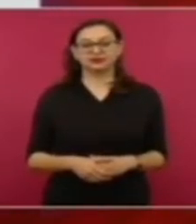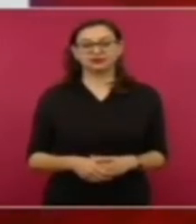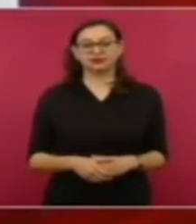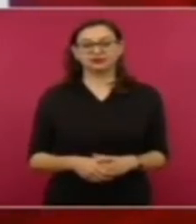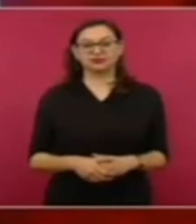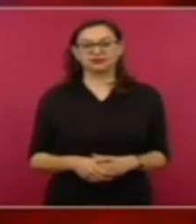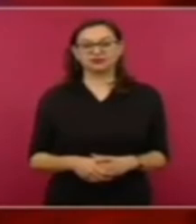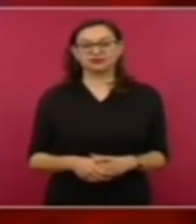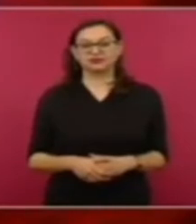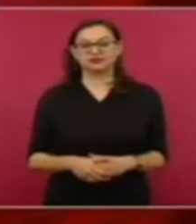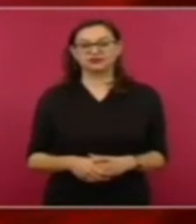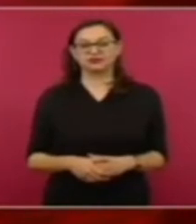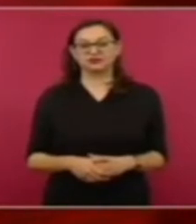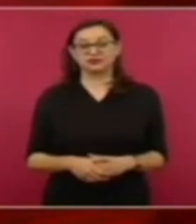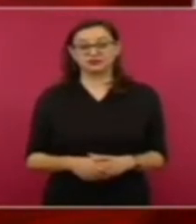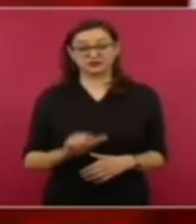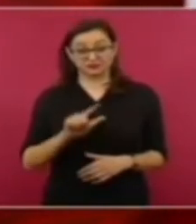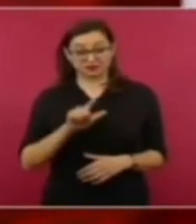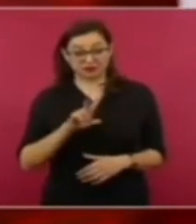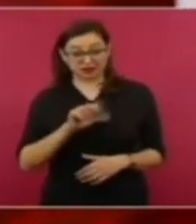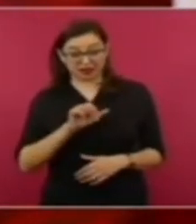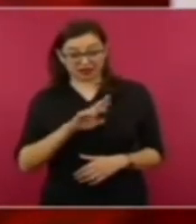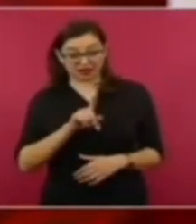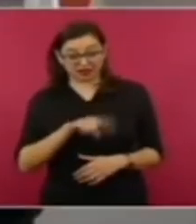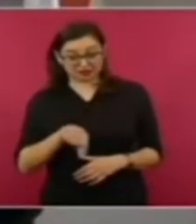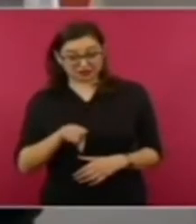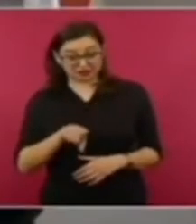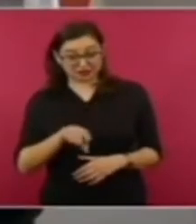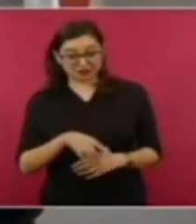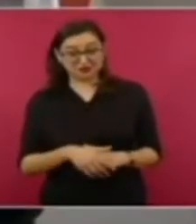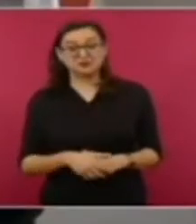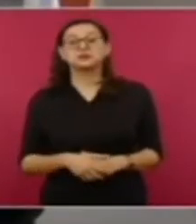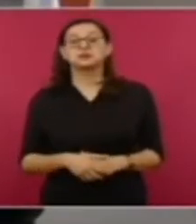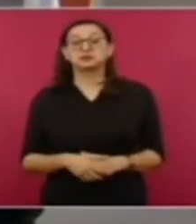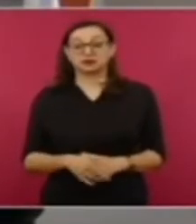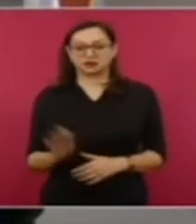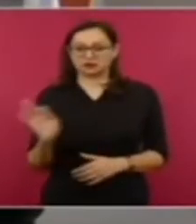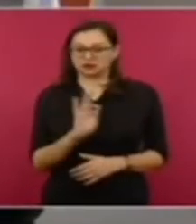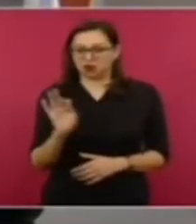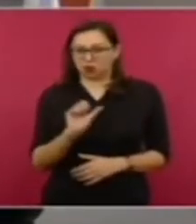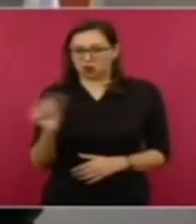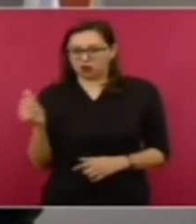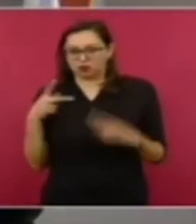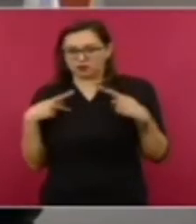¿Es Álvarez? Sí, ah, no vaya a ser otro.